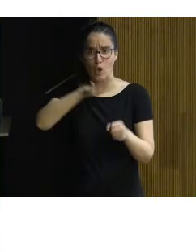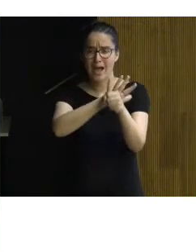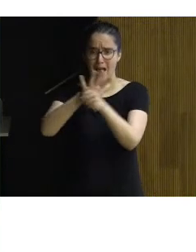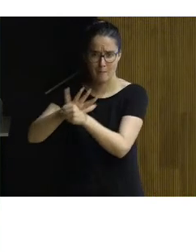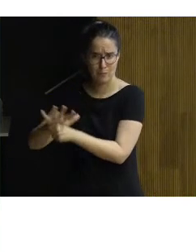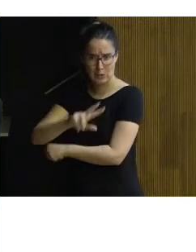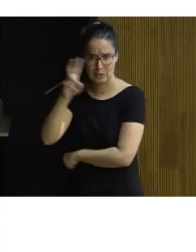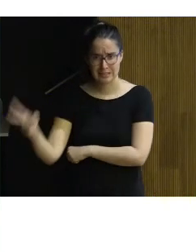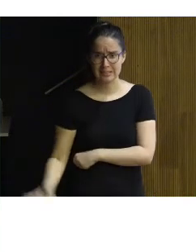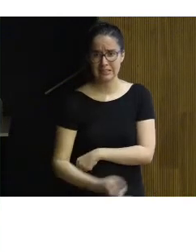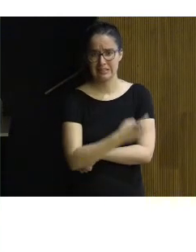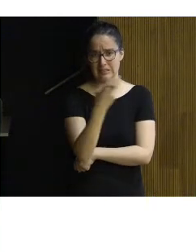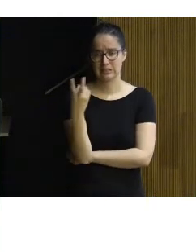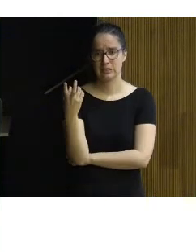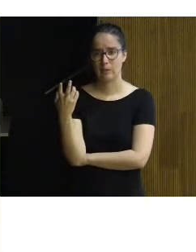campos